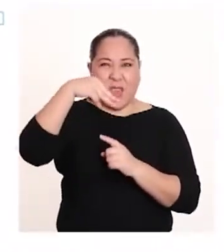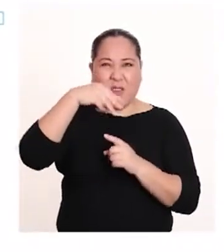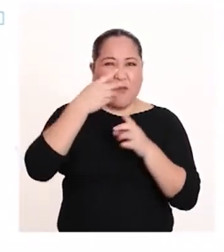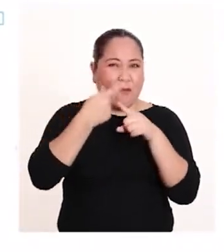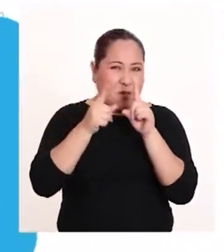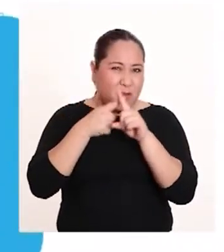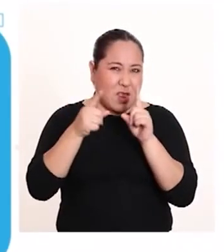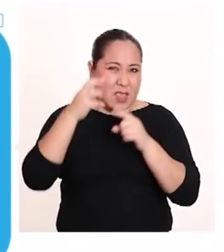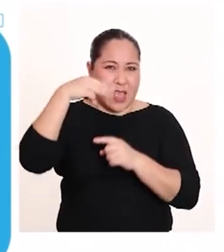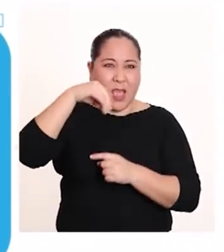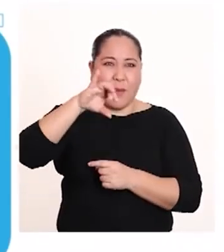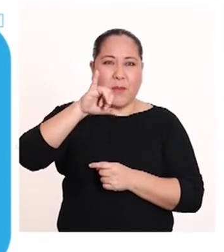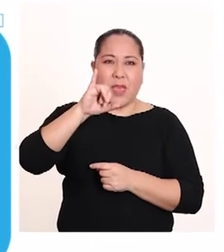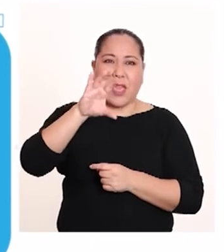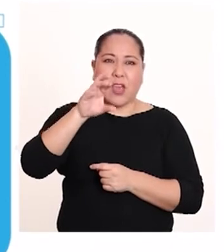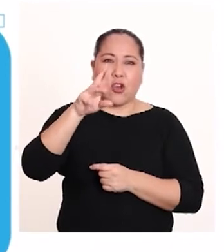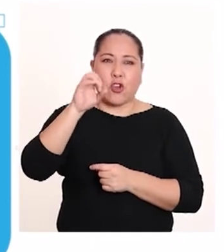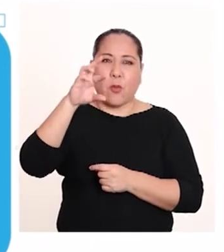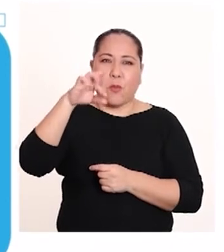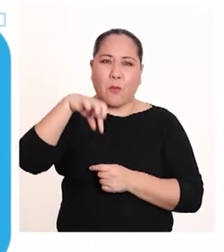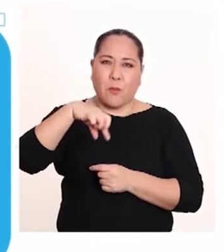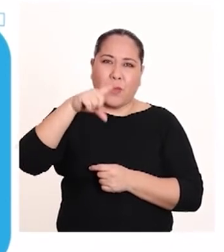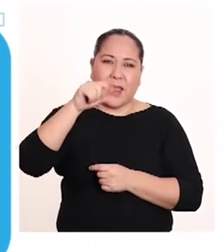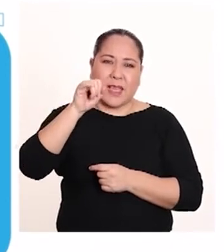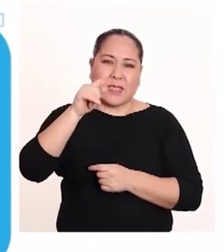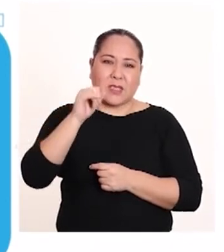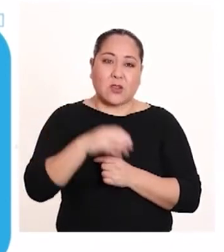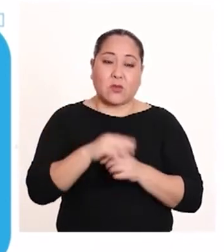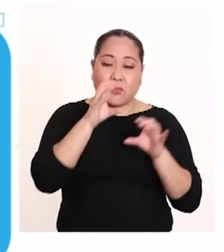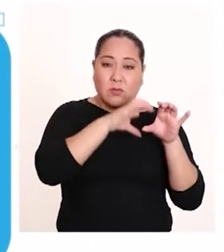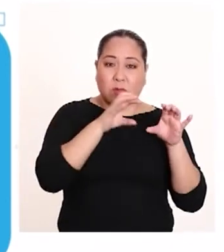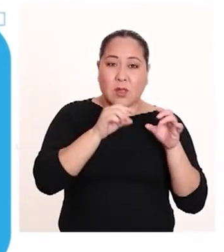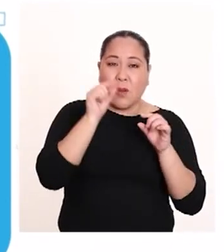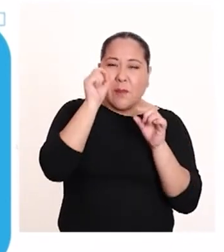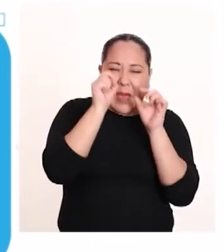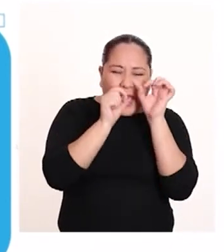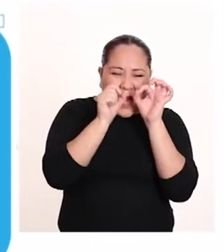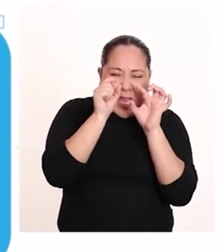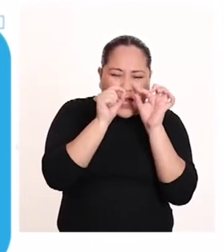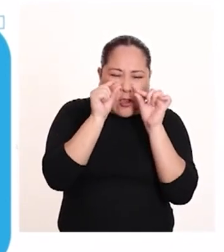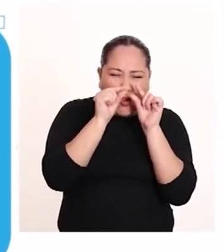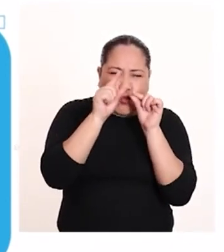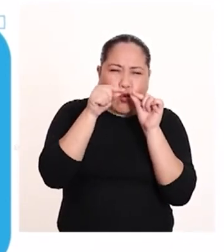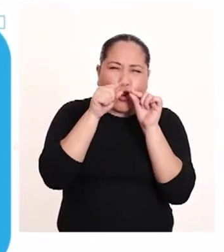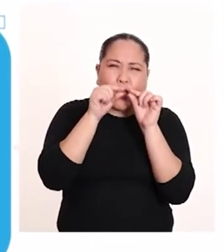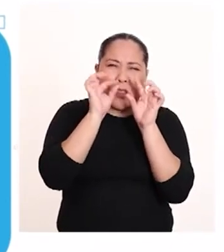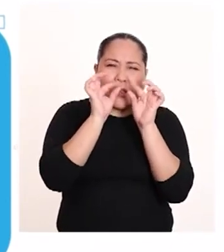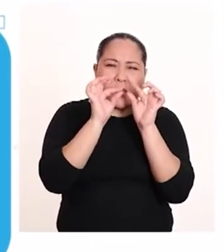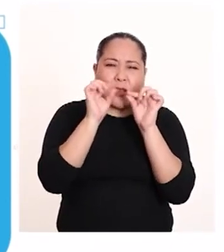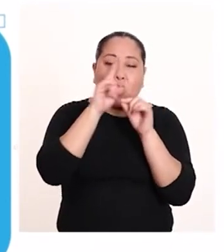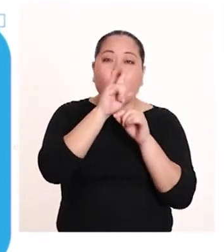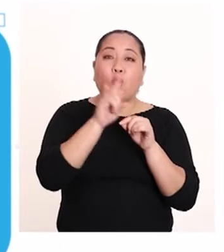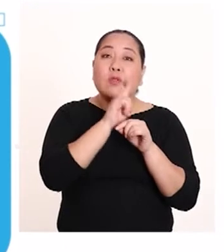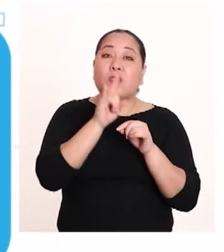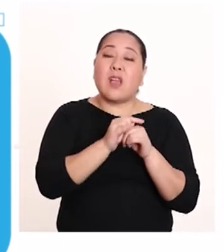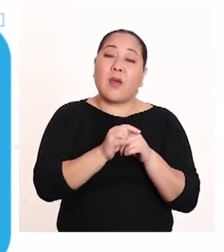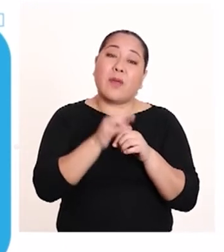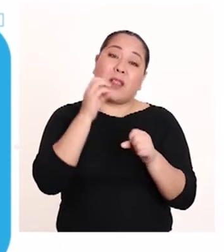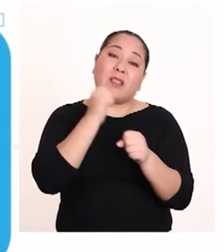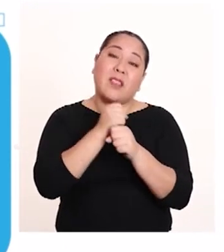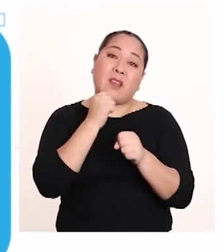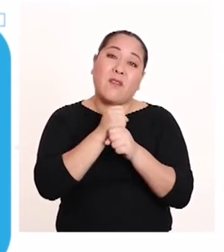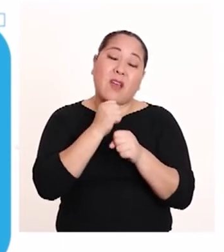microplásticos. Los microplásticos presentan estos tipos. Pequeñas esferas empleadas para la fabricación de